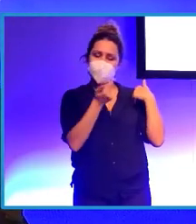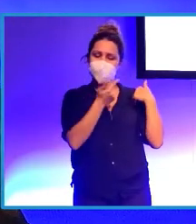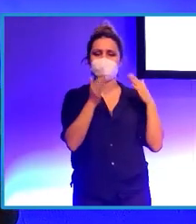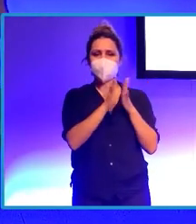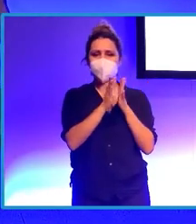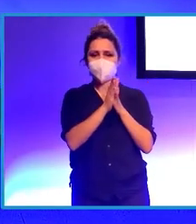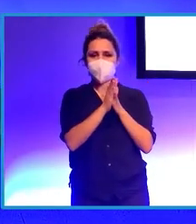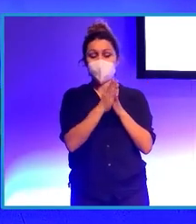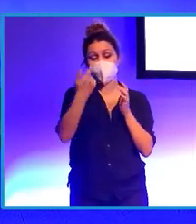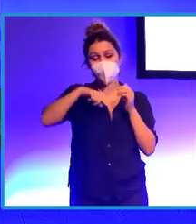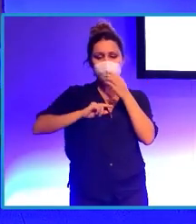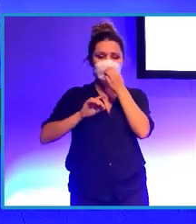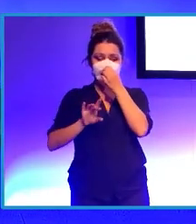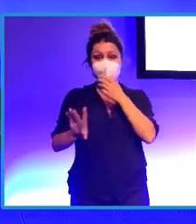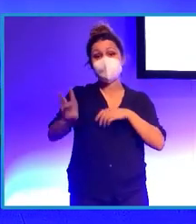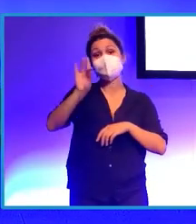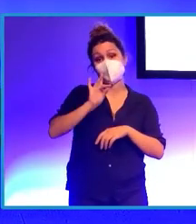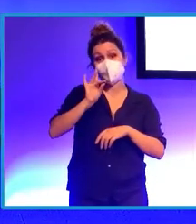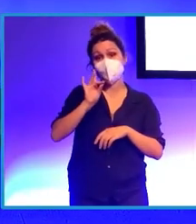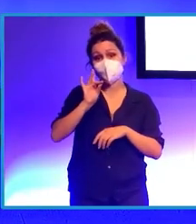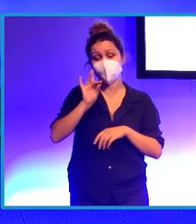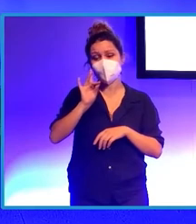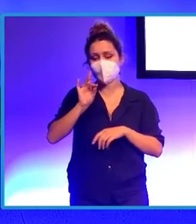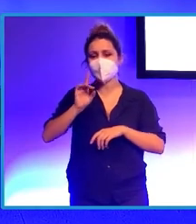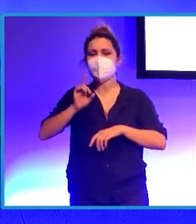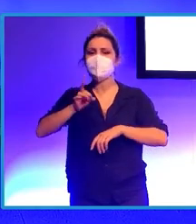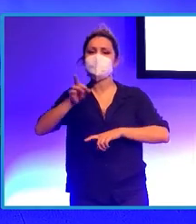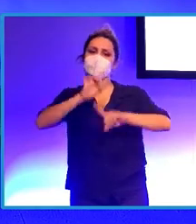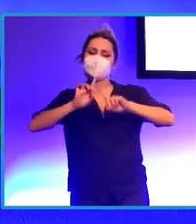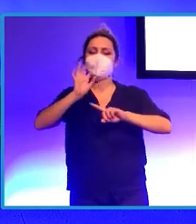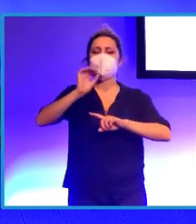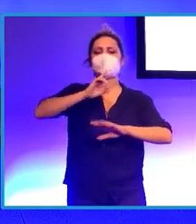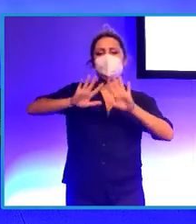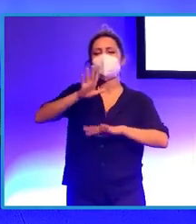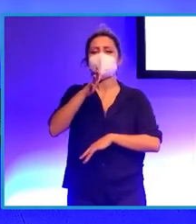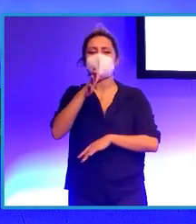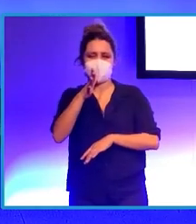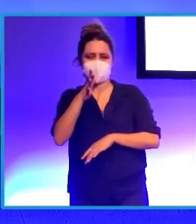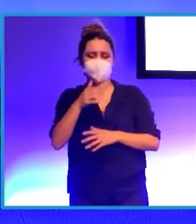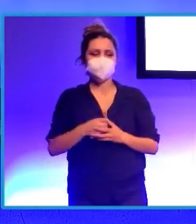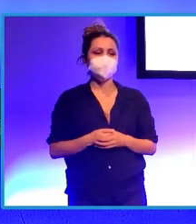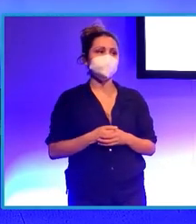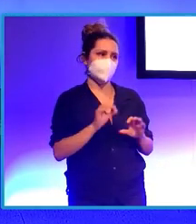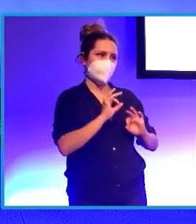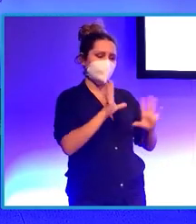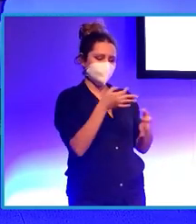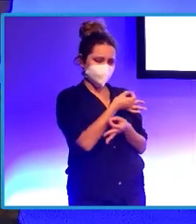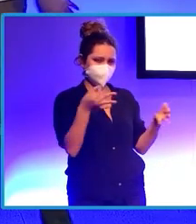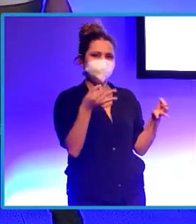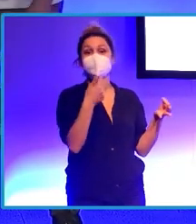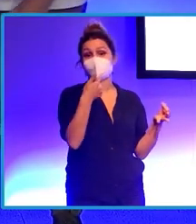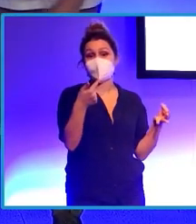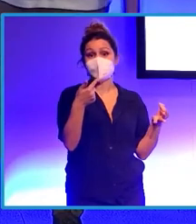qué dificultad hay para él. Correcto. Digamos que en este caso